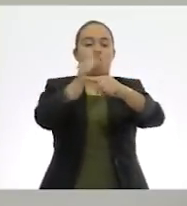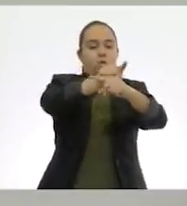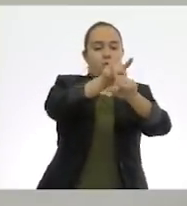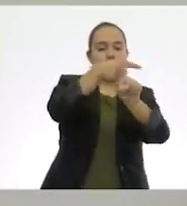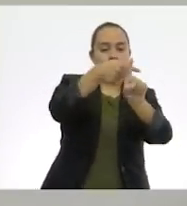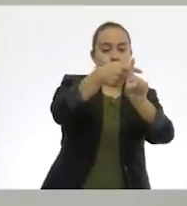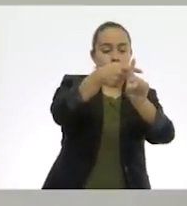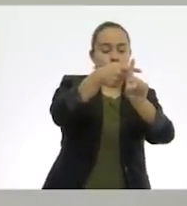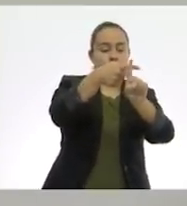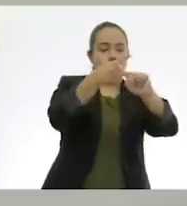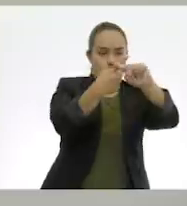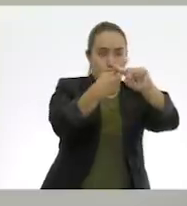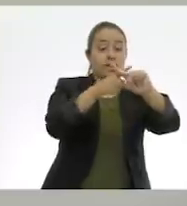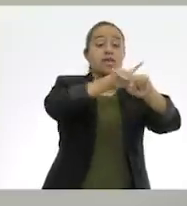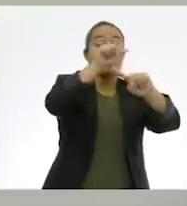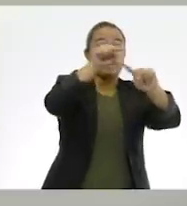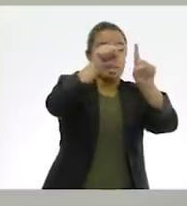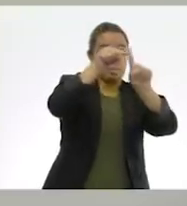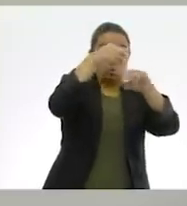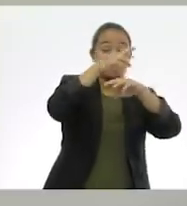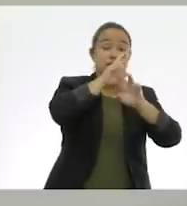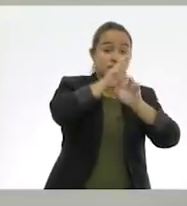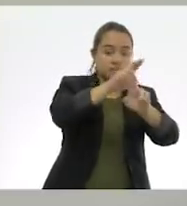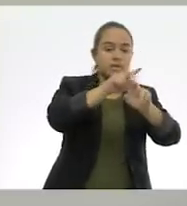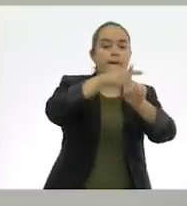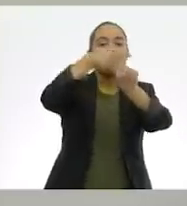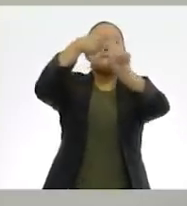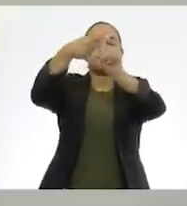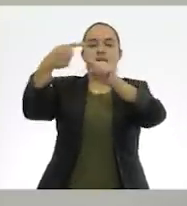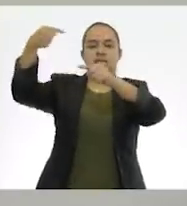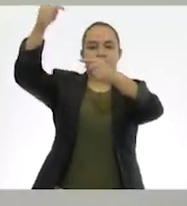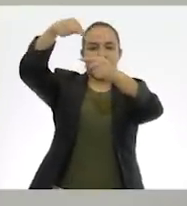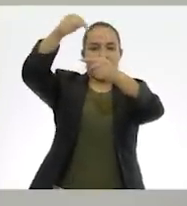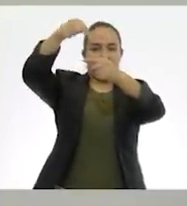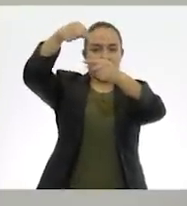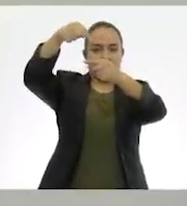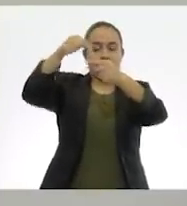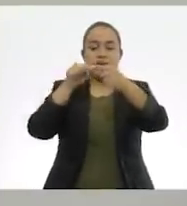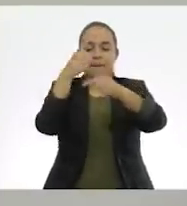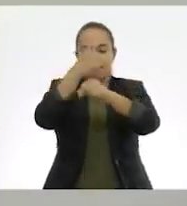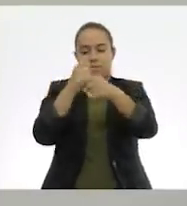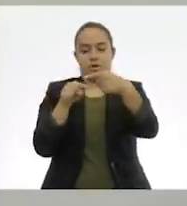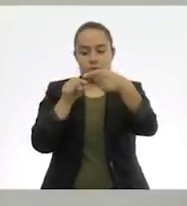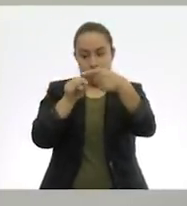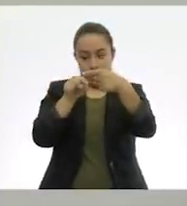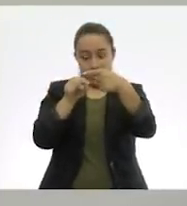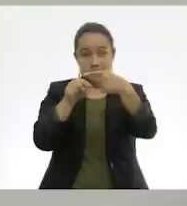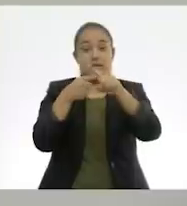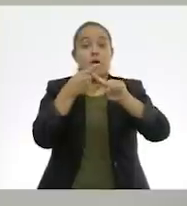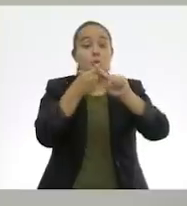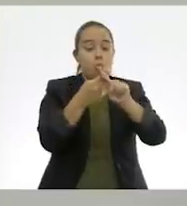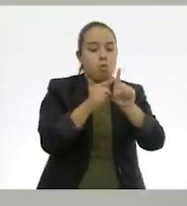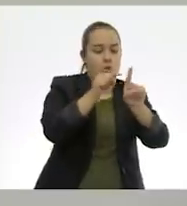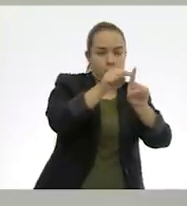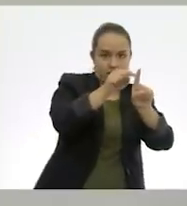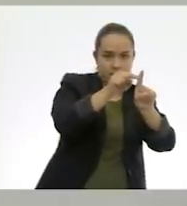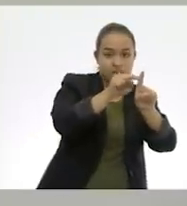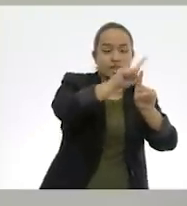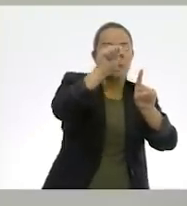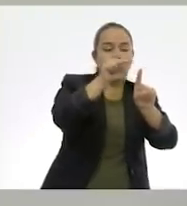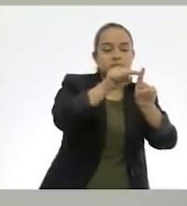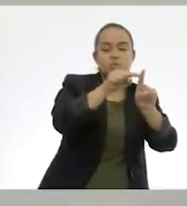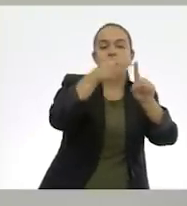nos dé de resultado se le va a sumar el numerador. Por eso de ahí fue que salió el veinticinco, por si lo hicimos muy rápido.